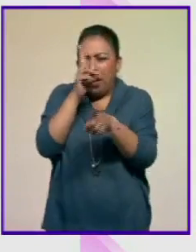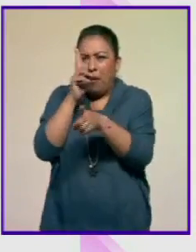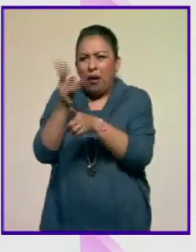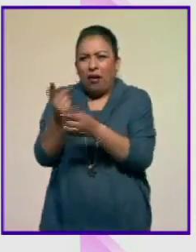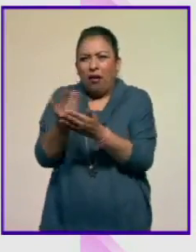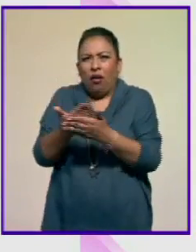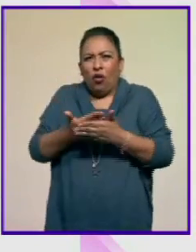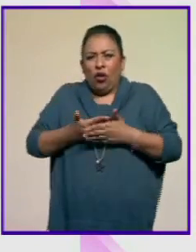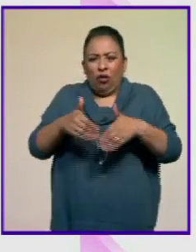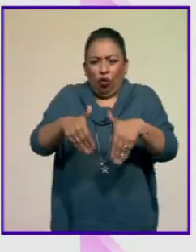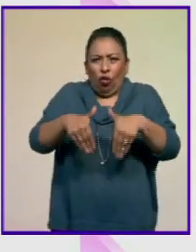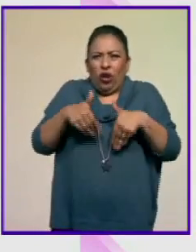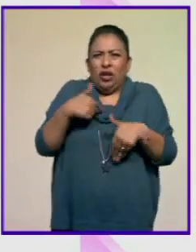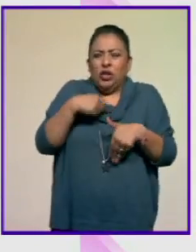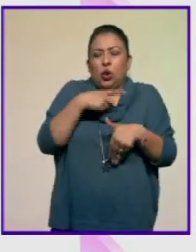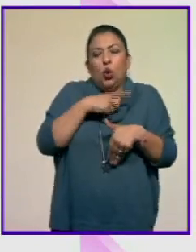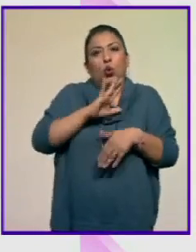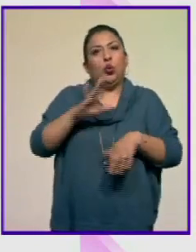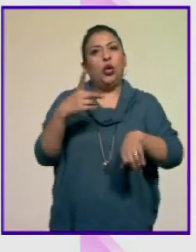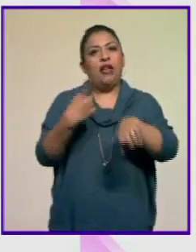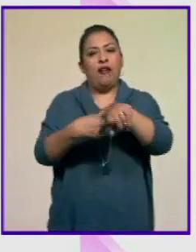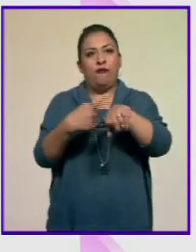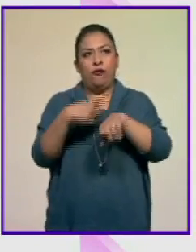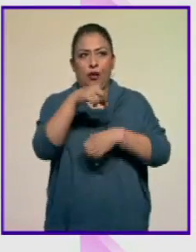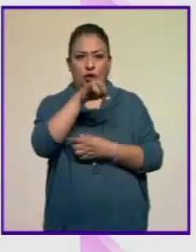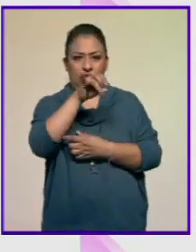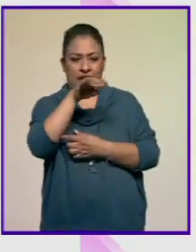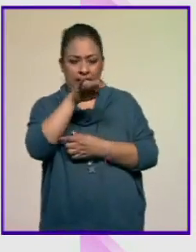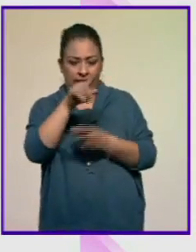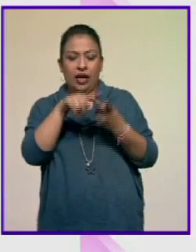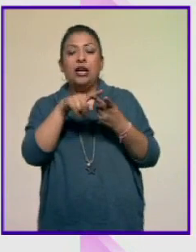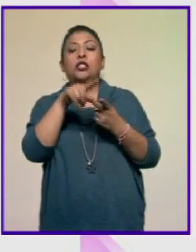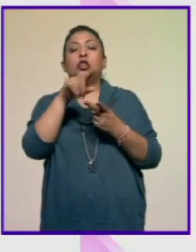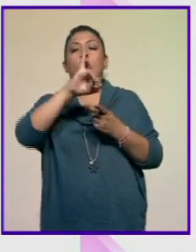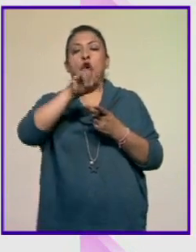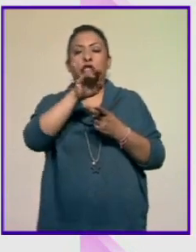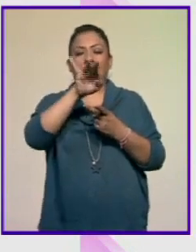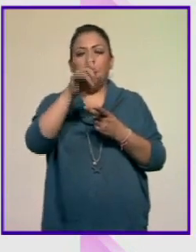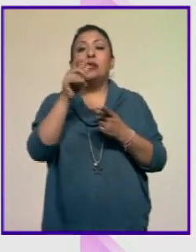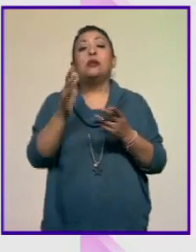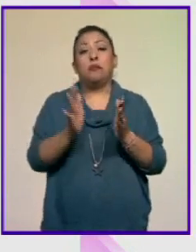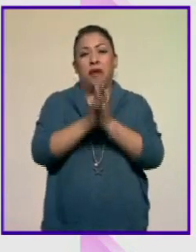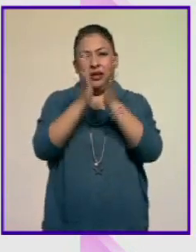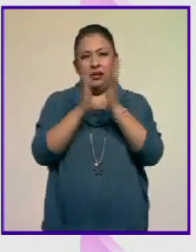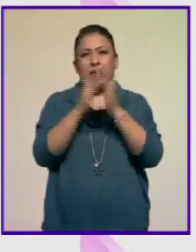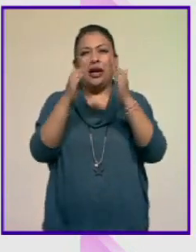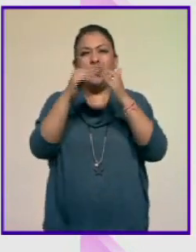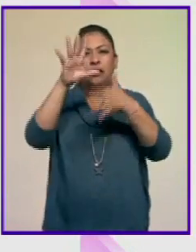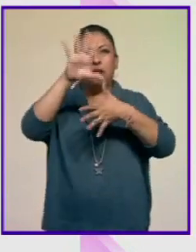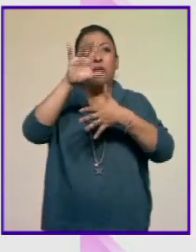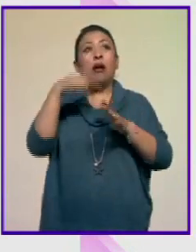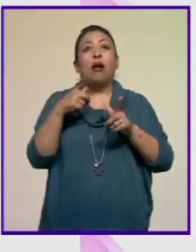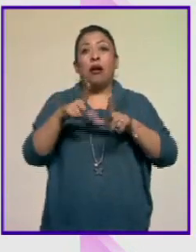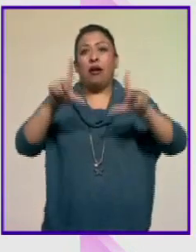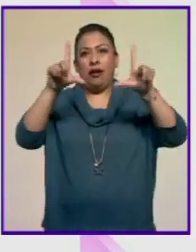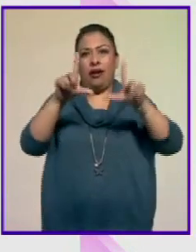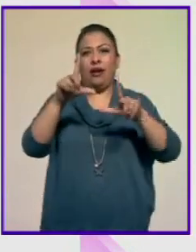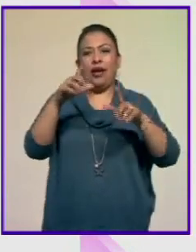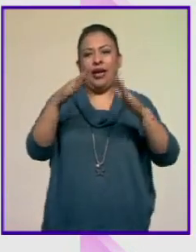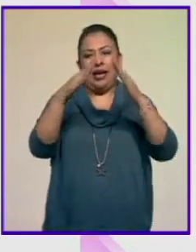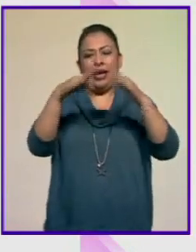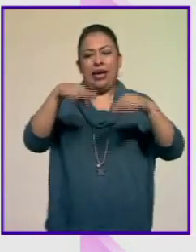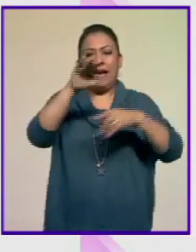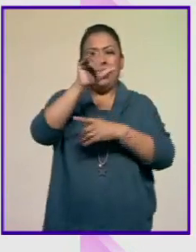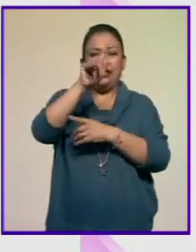Diana Bracho y José Luis Martínez también participaron en la Casa de América donde se proyectó El Castillo de la Pureza de Arturo Ripstein,